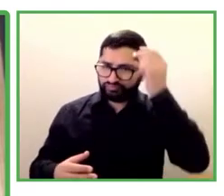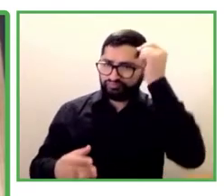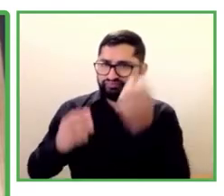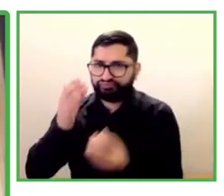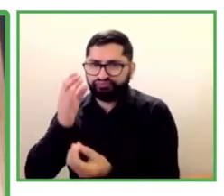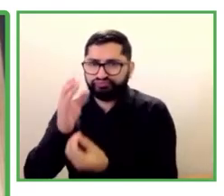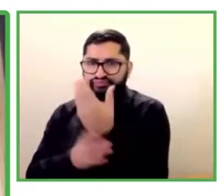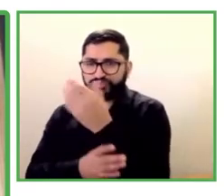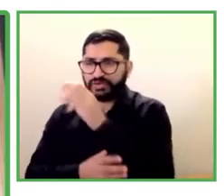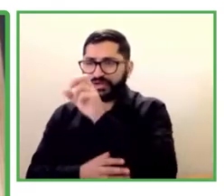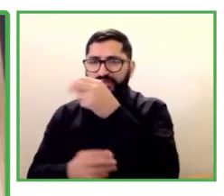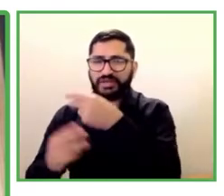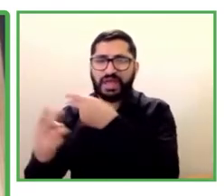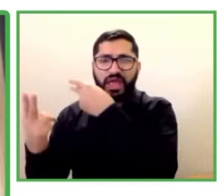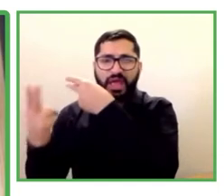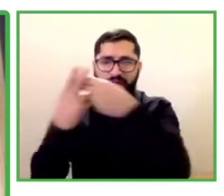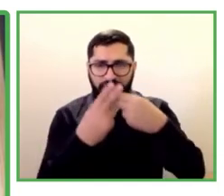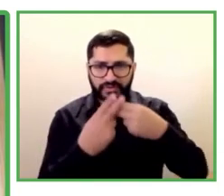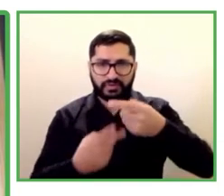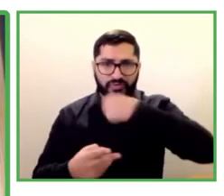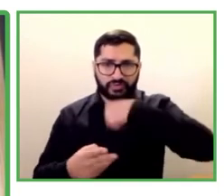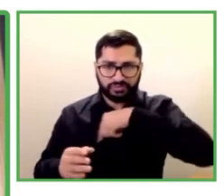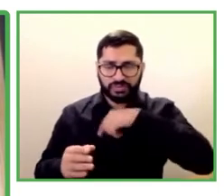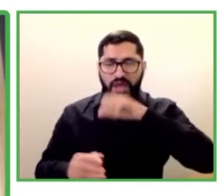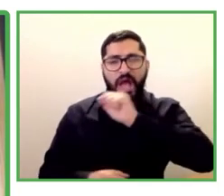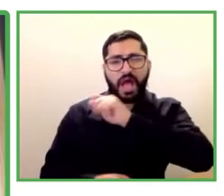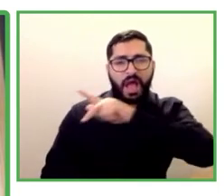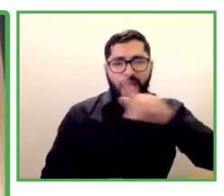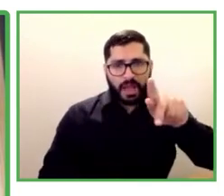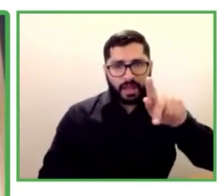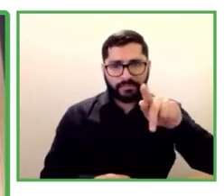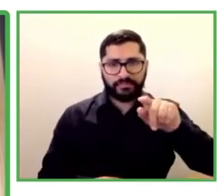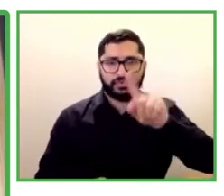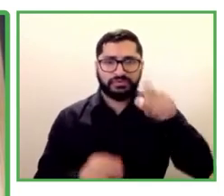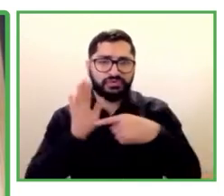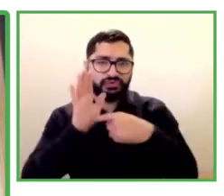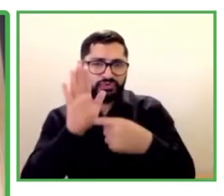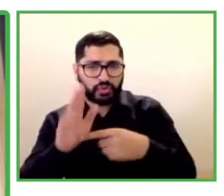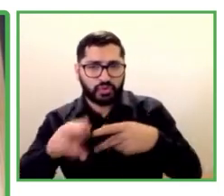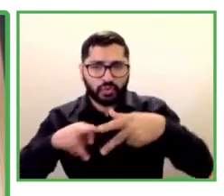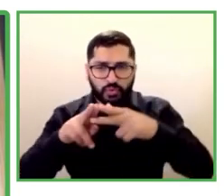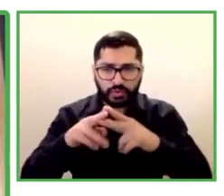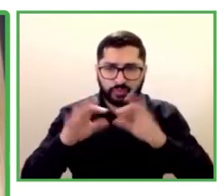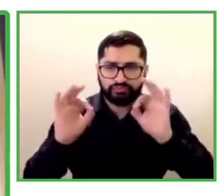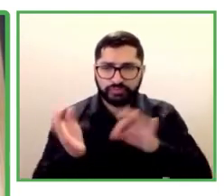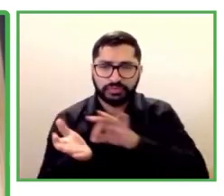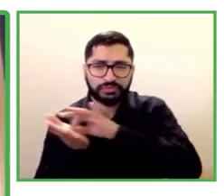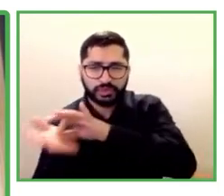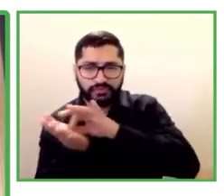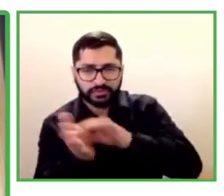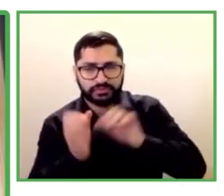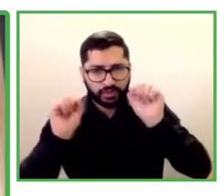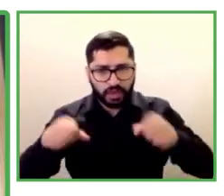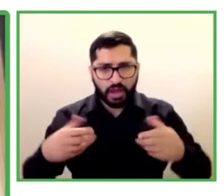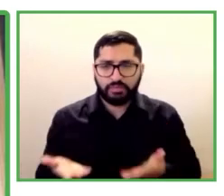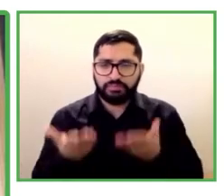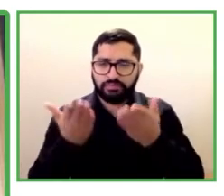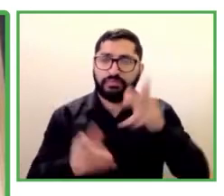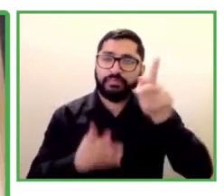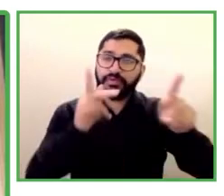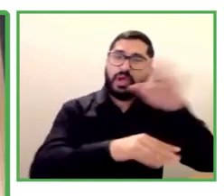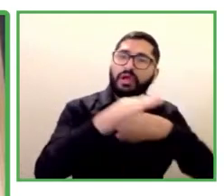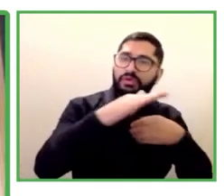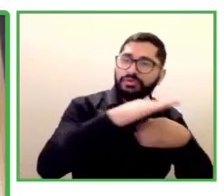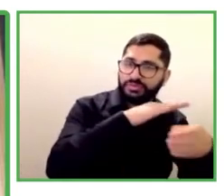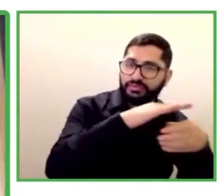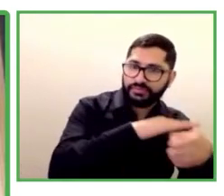software como servicio, como una herramienta de servicio, podemos darle acceso a experiencias de